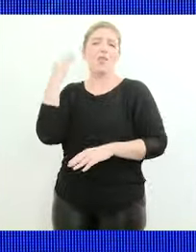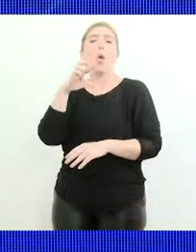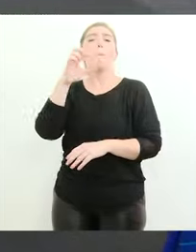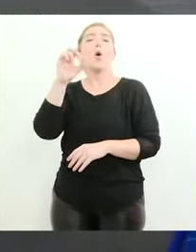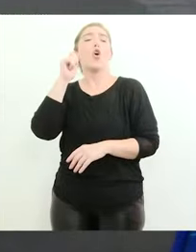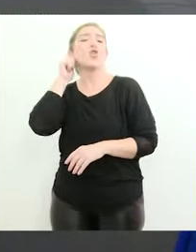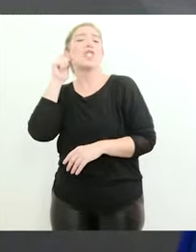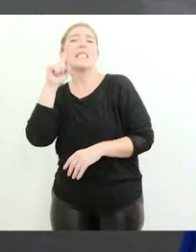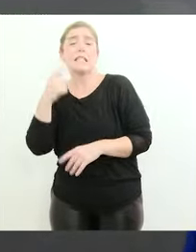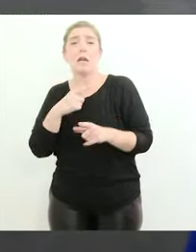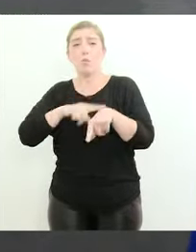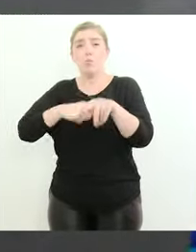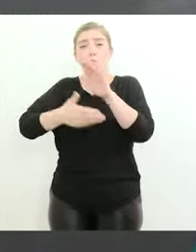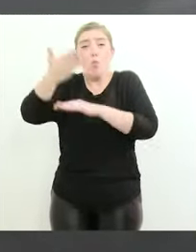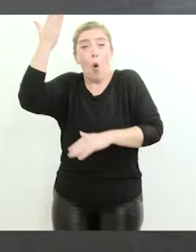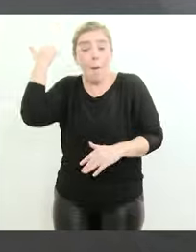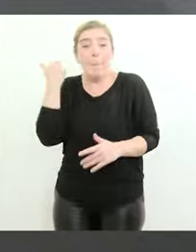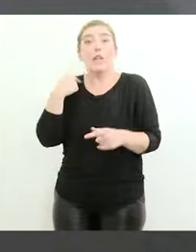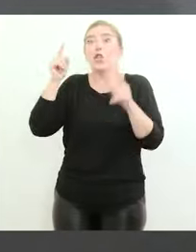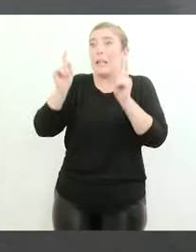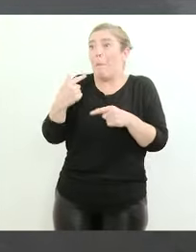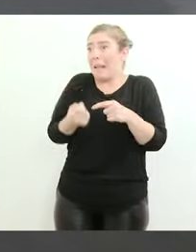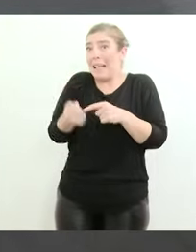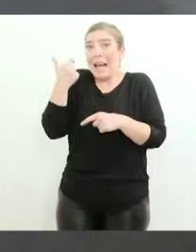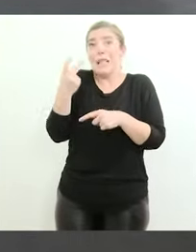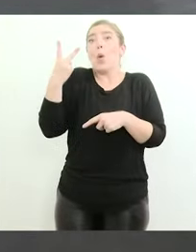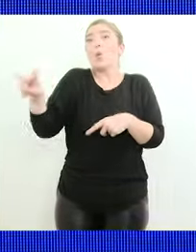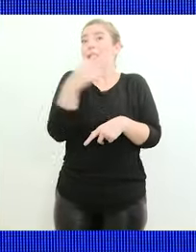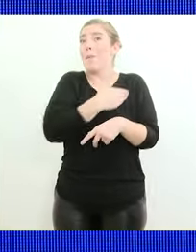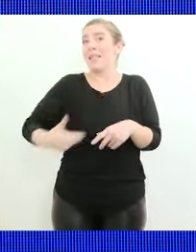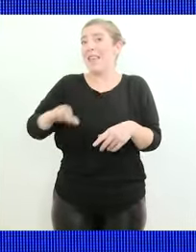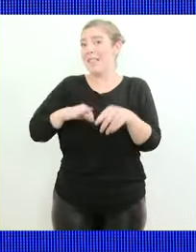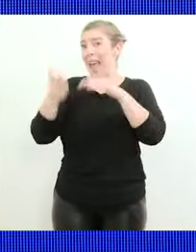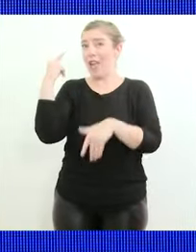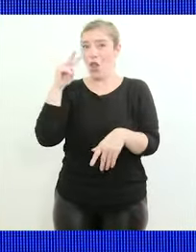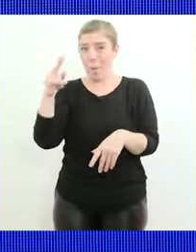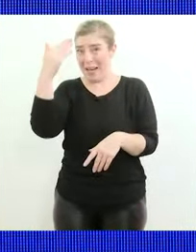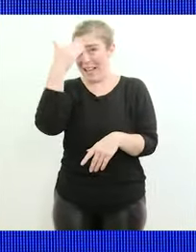en algún momento inclusive estuvo a punto de ser mi candidato a vicepresidente en el 2015,